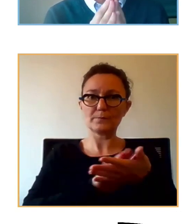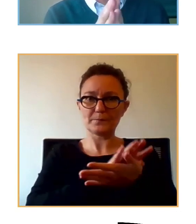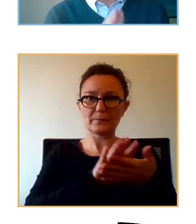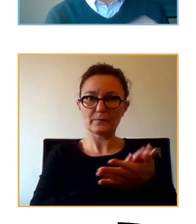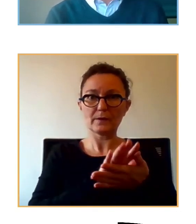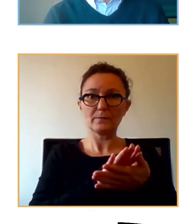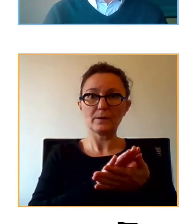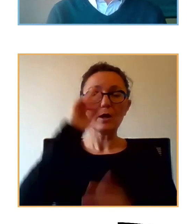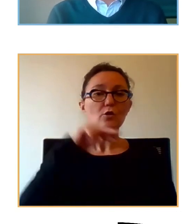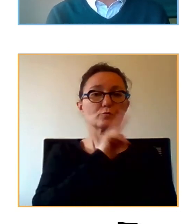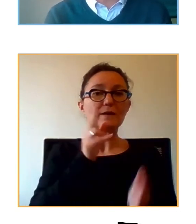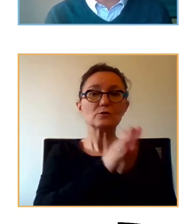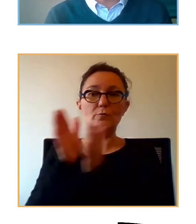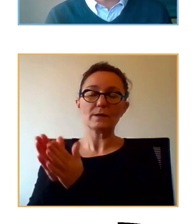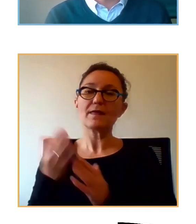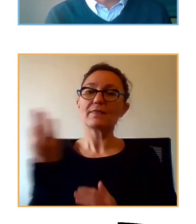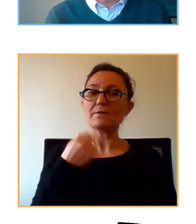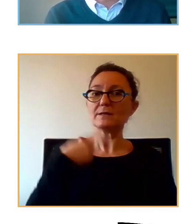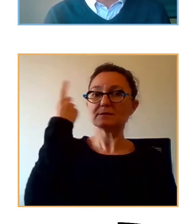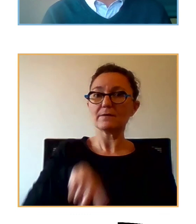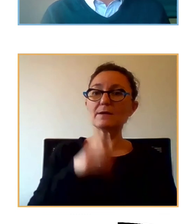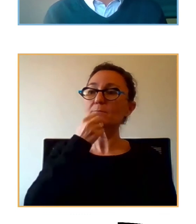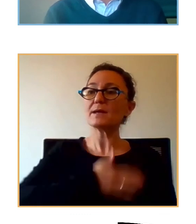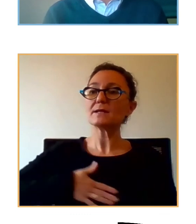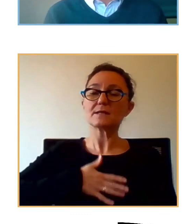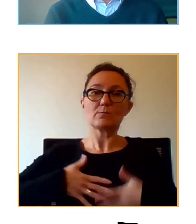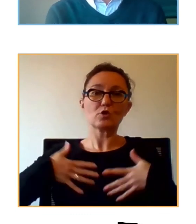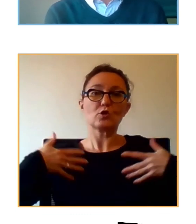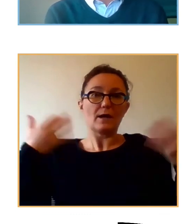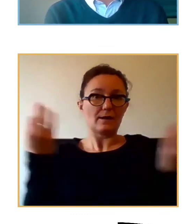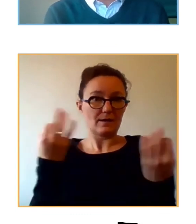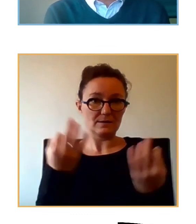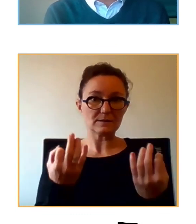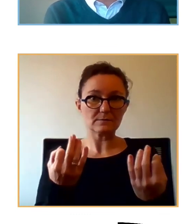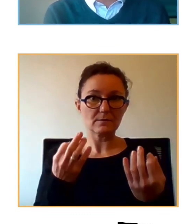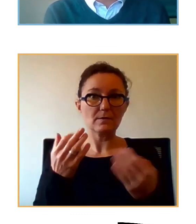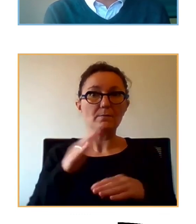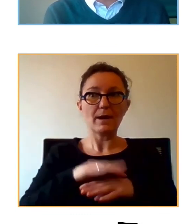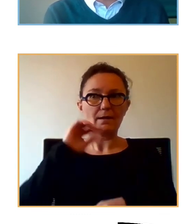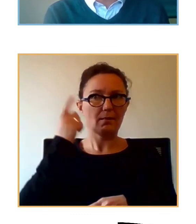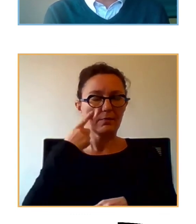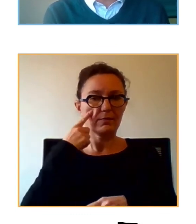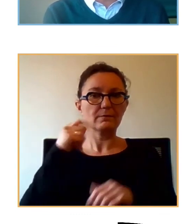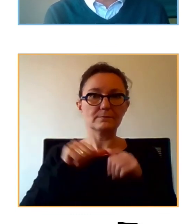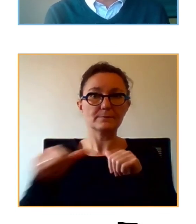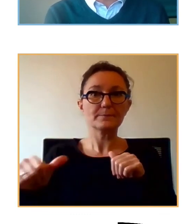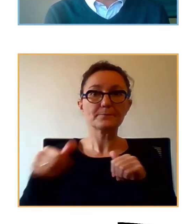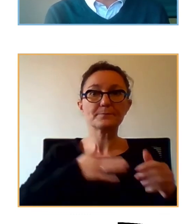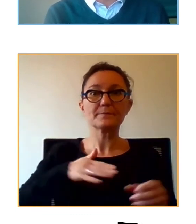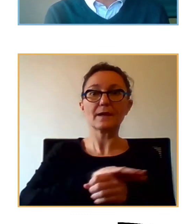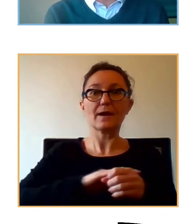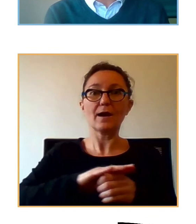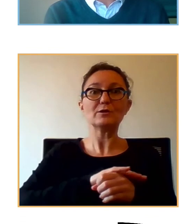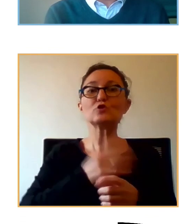los padres conozcan acerca de lo que es la salud y el bienestar emocional, porque es aportante en nuestras disciplinas pues no se nos